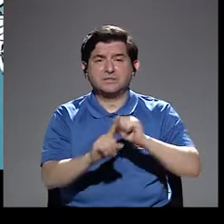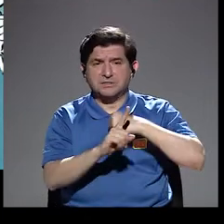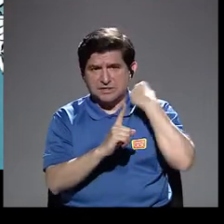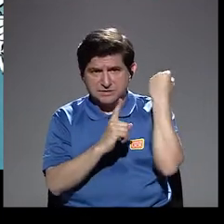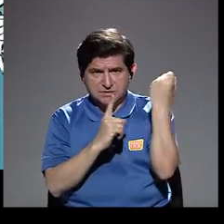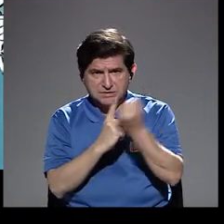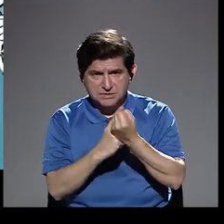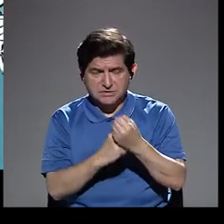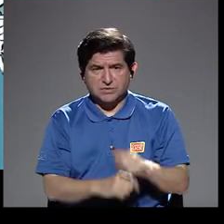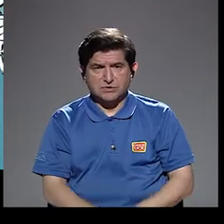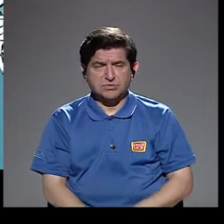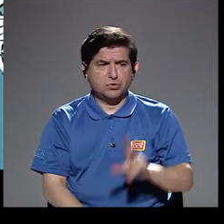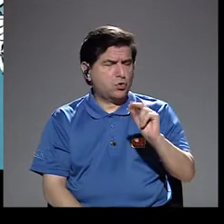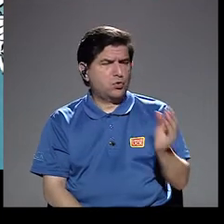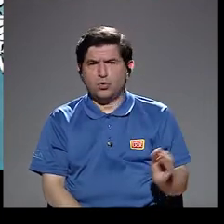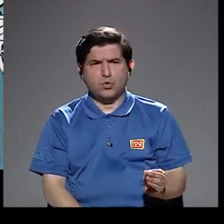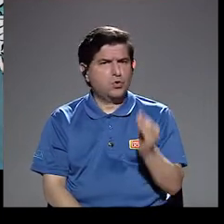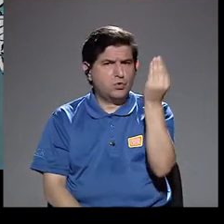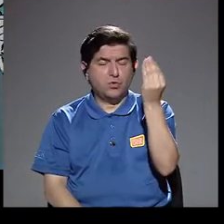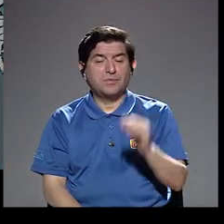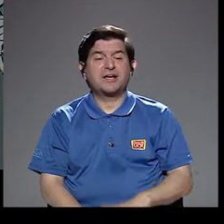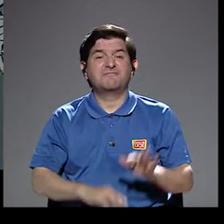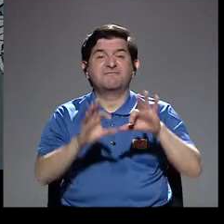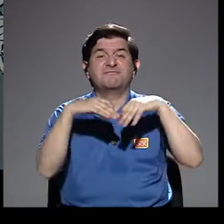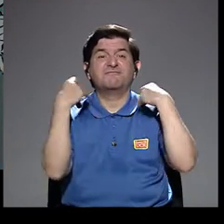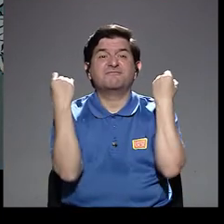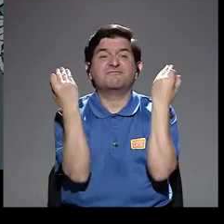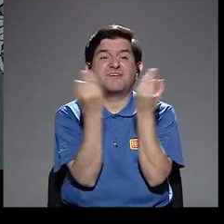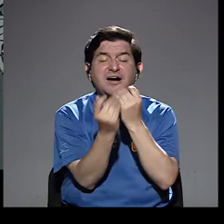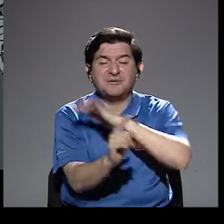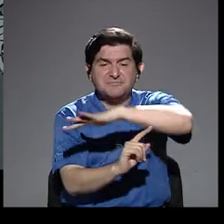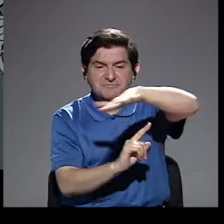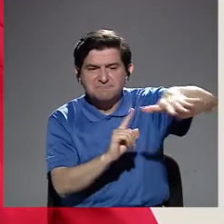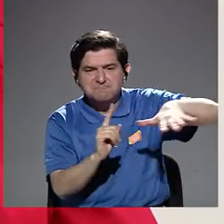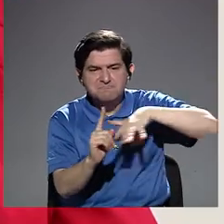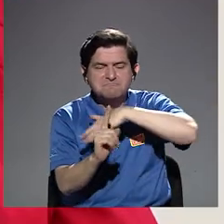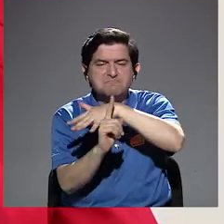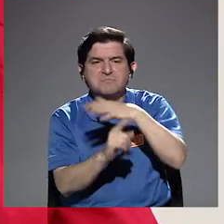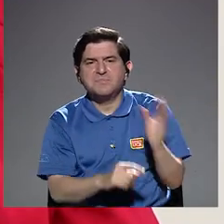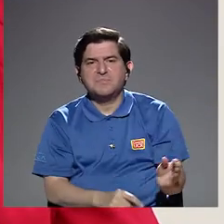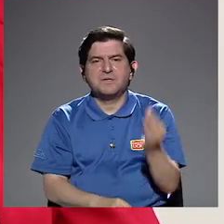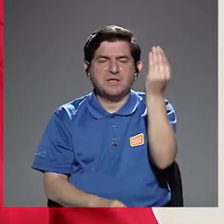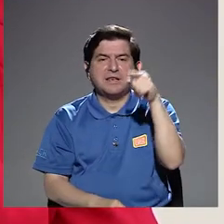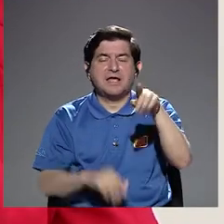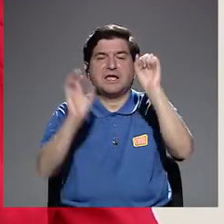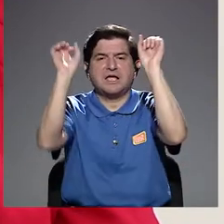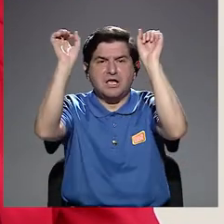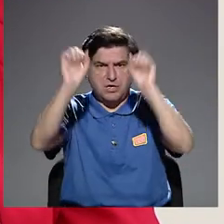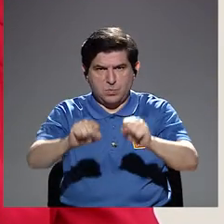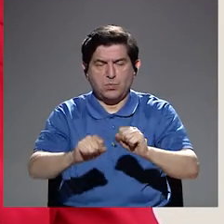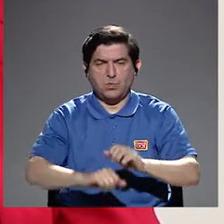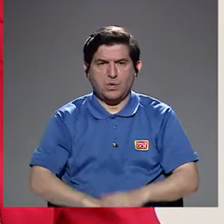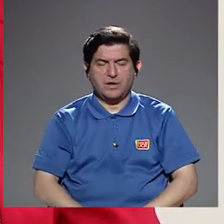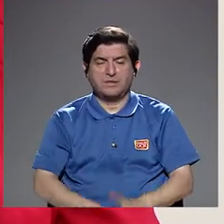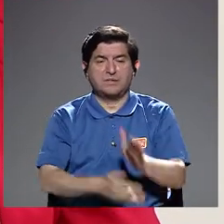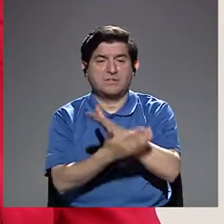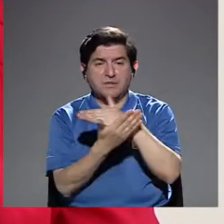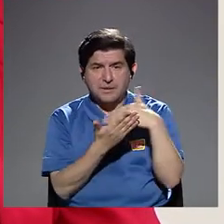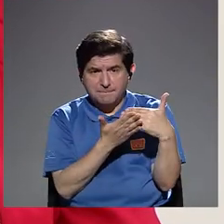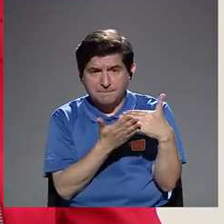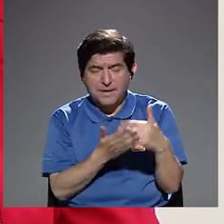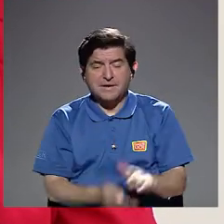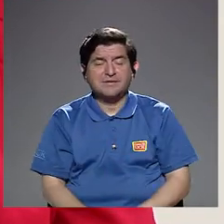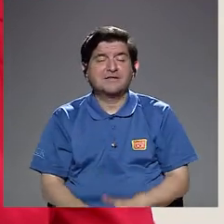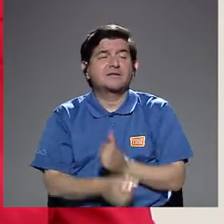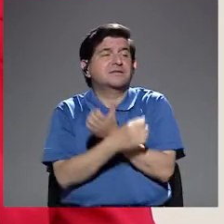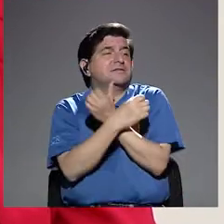situación, no del adolescente, de la familia que rodea a este adolescente y que ella puede ser parte de